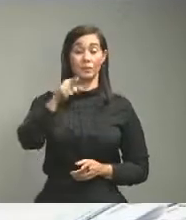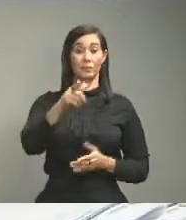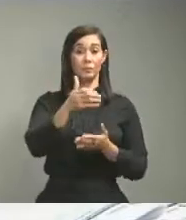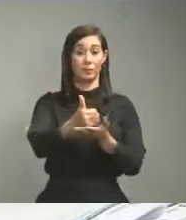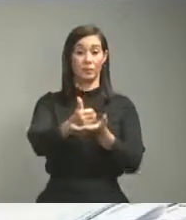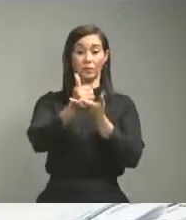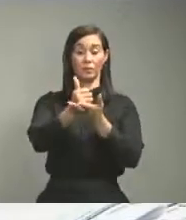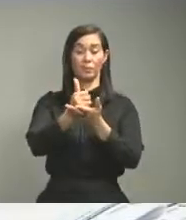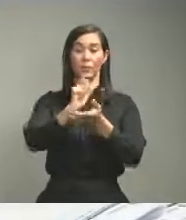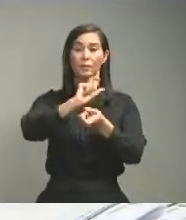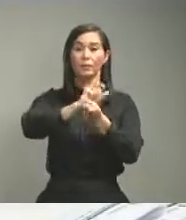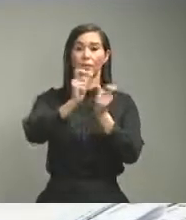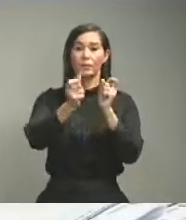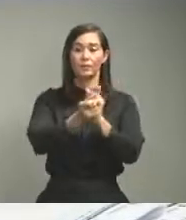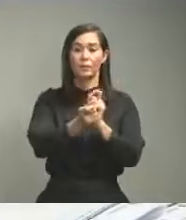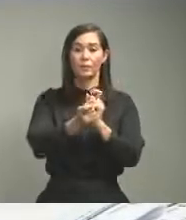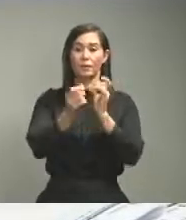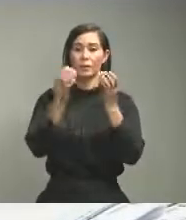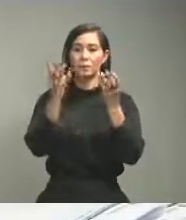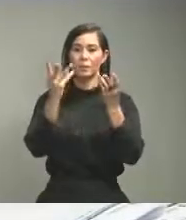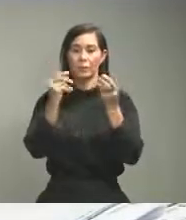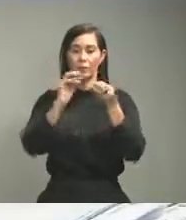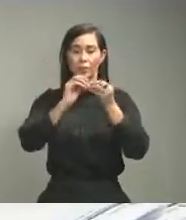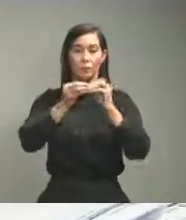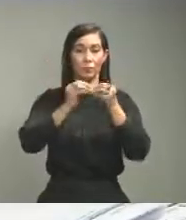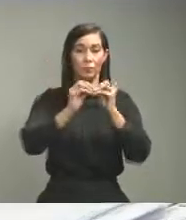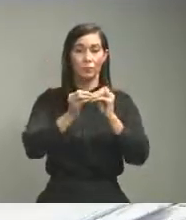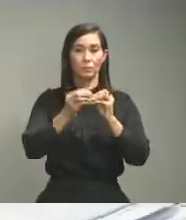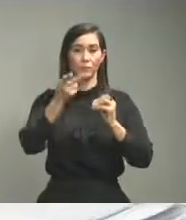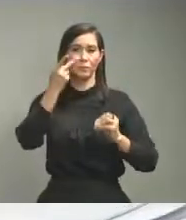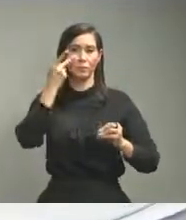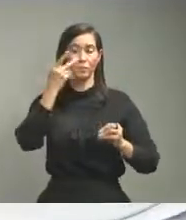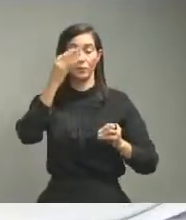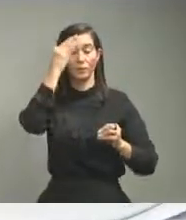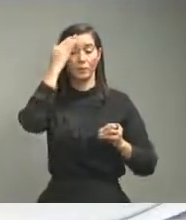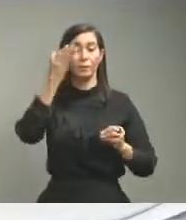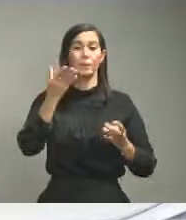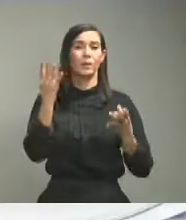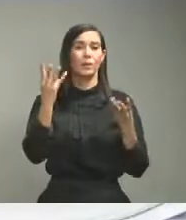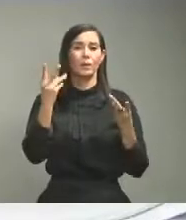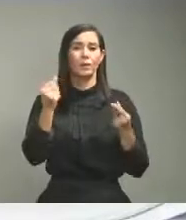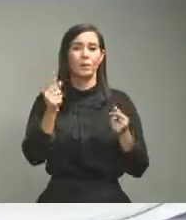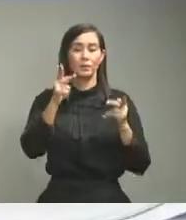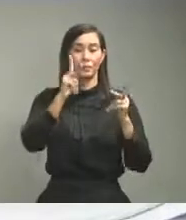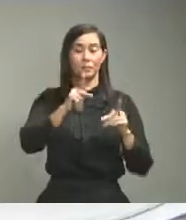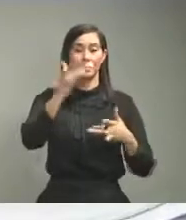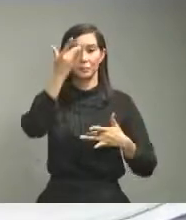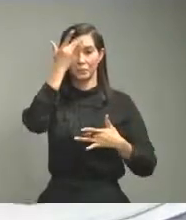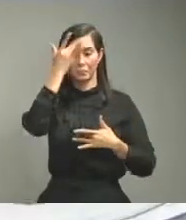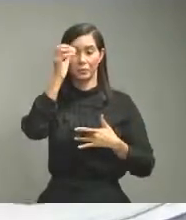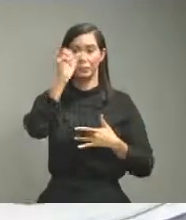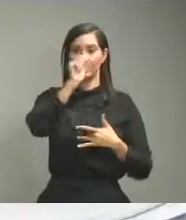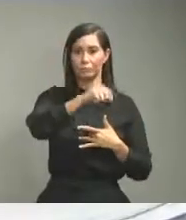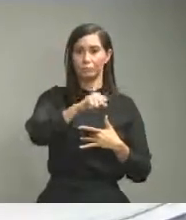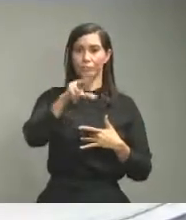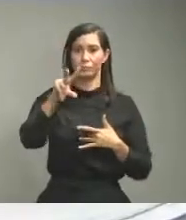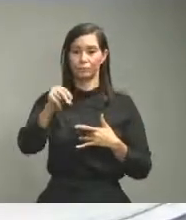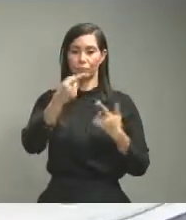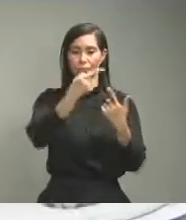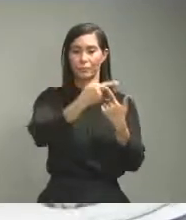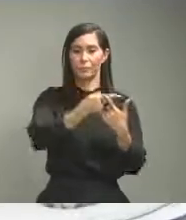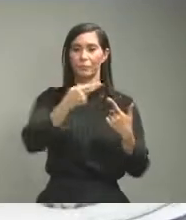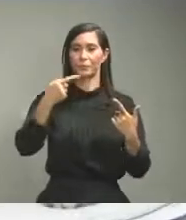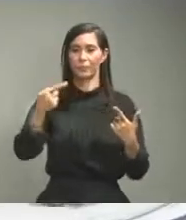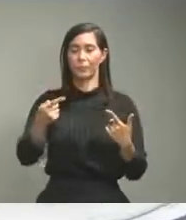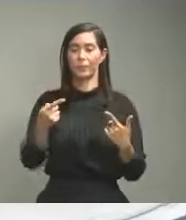estadísticas que usted está mirando porque la tasa de letalidad que usted ve se debe precisamente a la